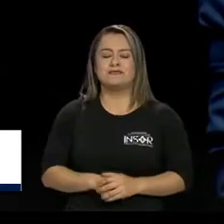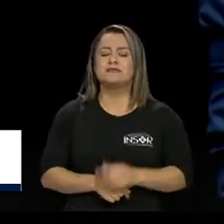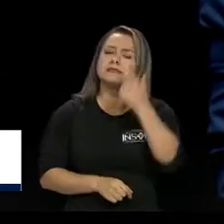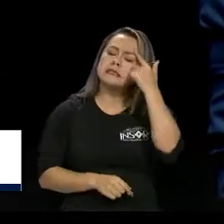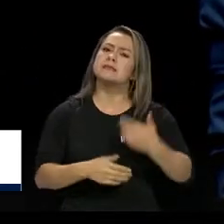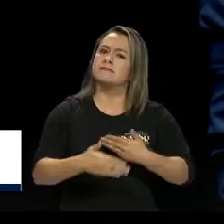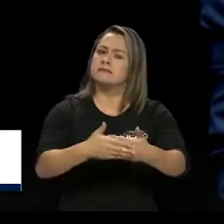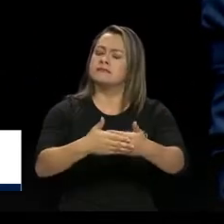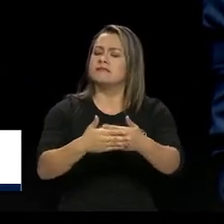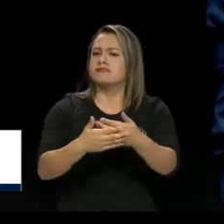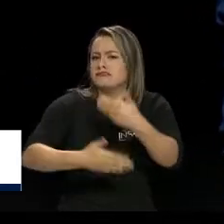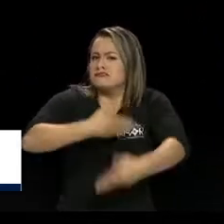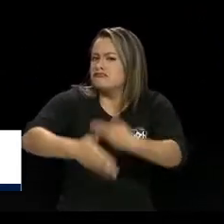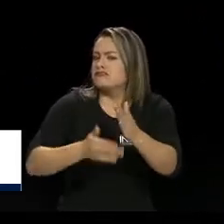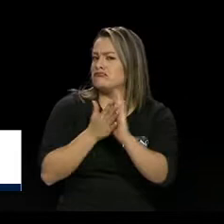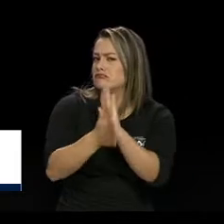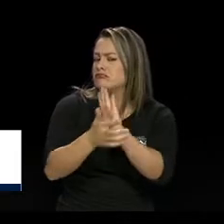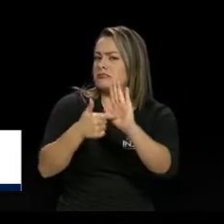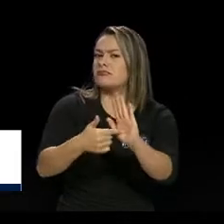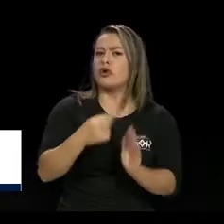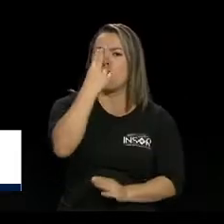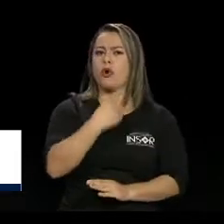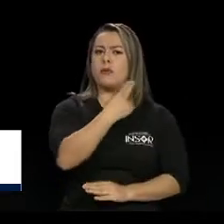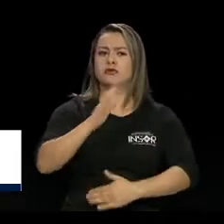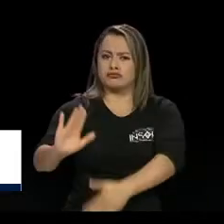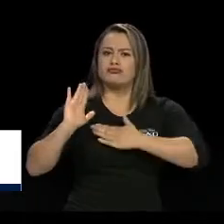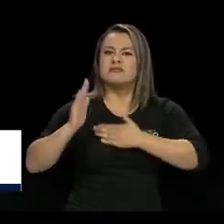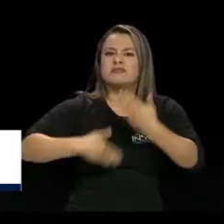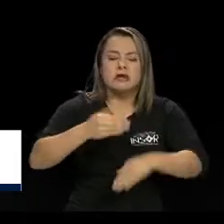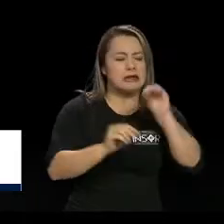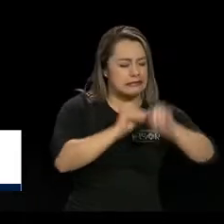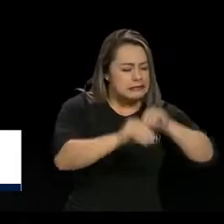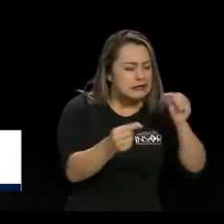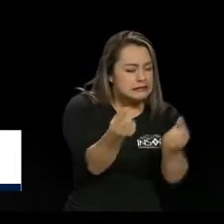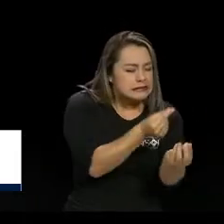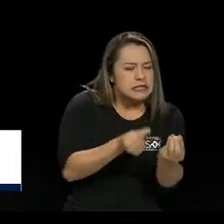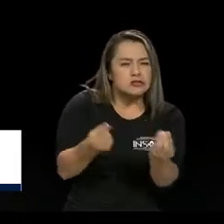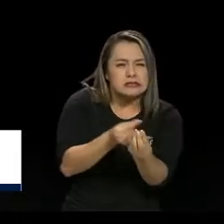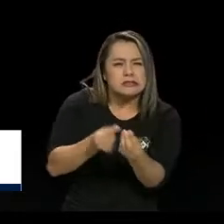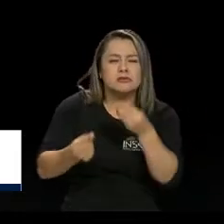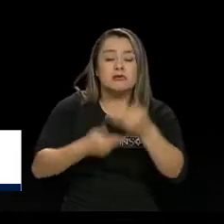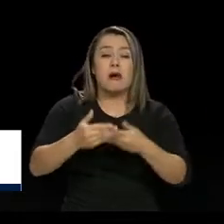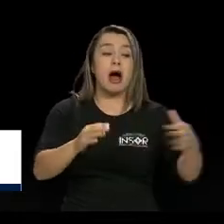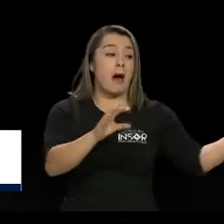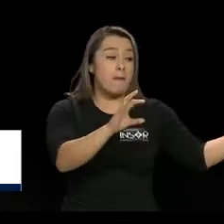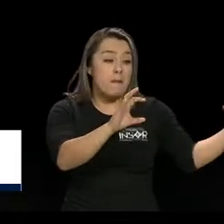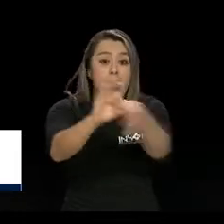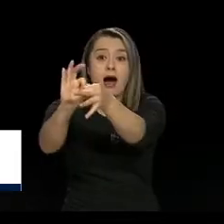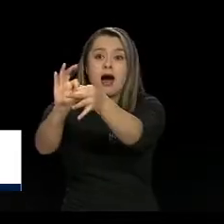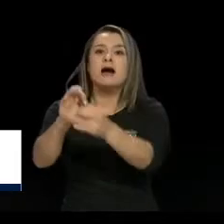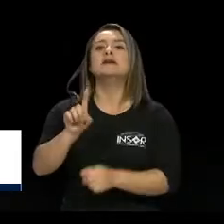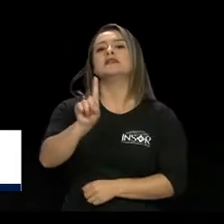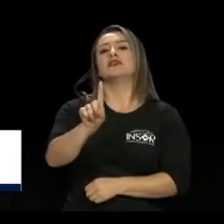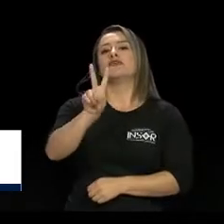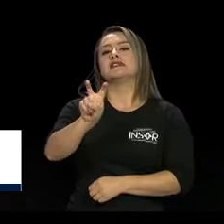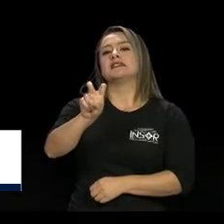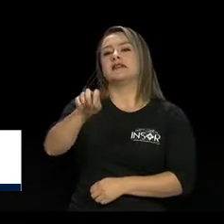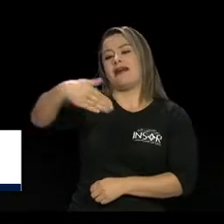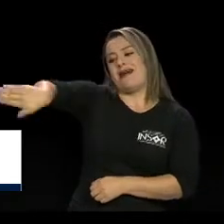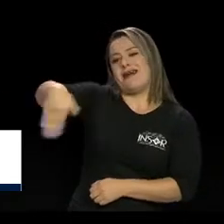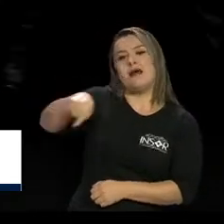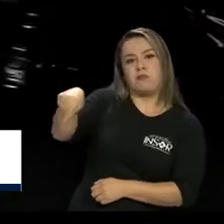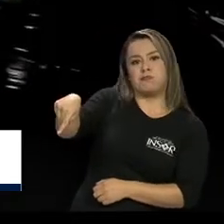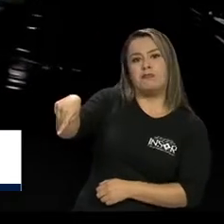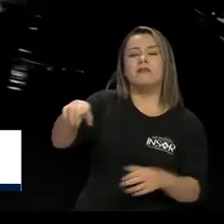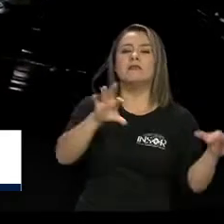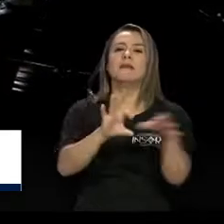seguir avanzando con los diseños y con la puesta en marcha de la conexión hasta la calle 127. Y creo muy importante